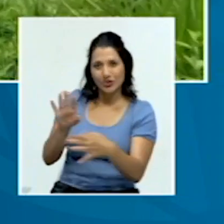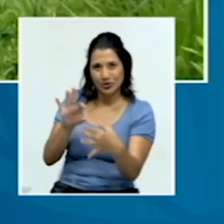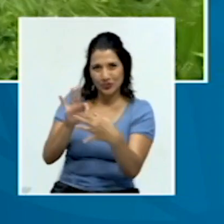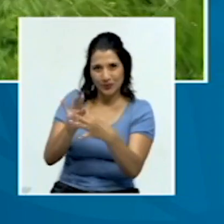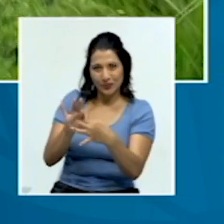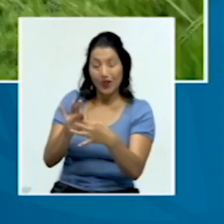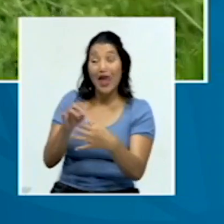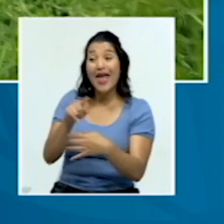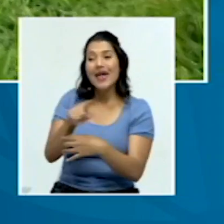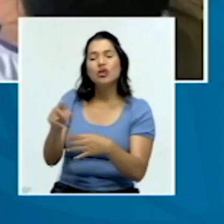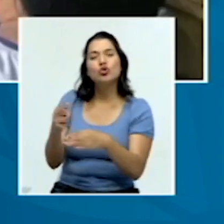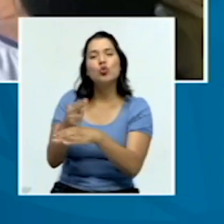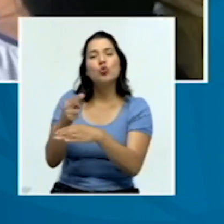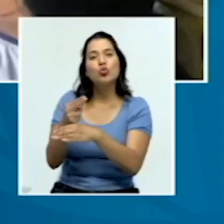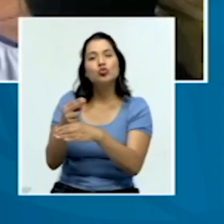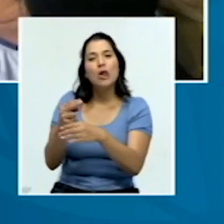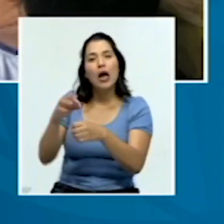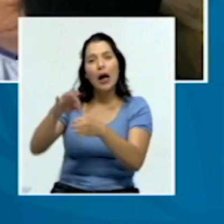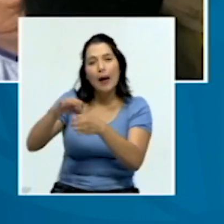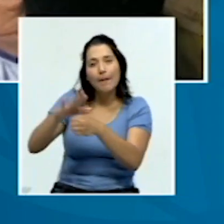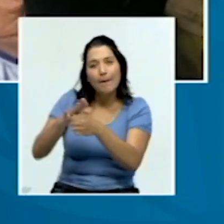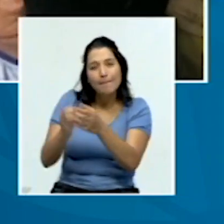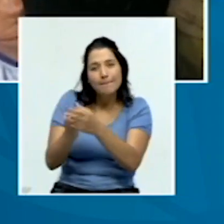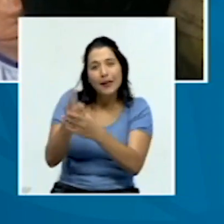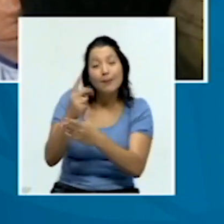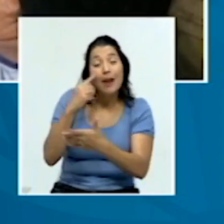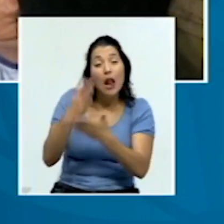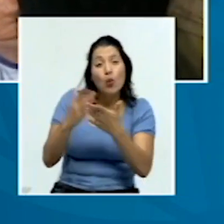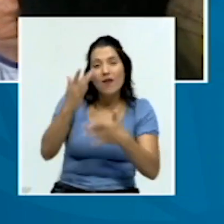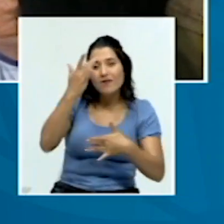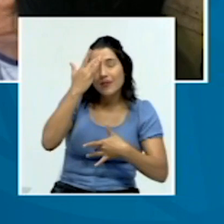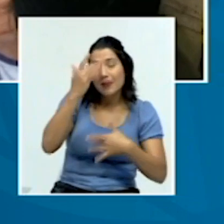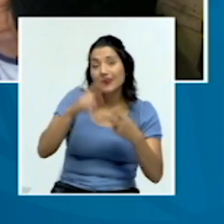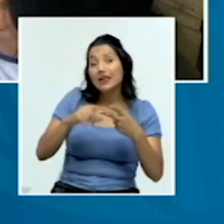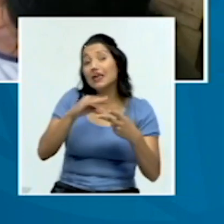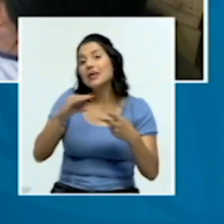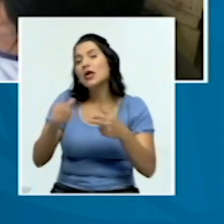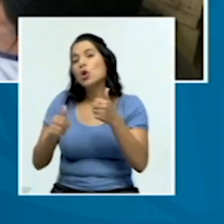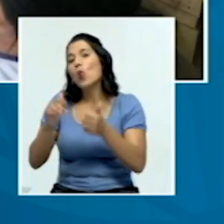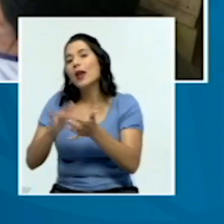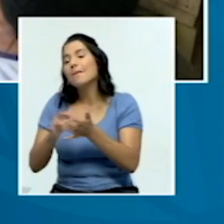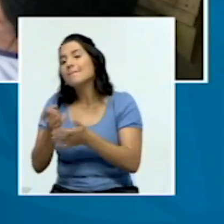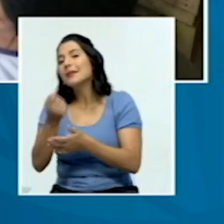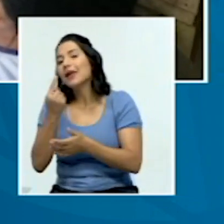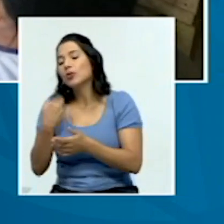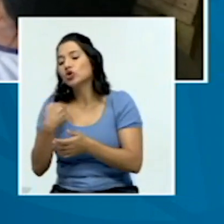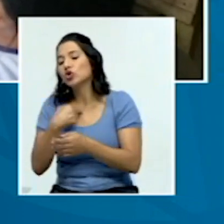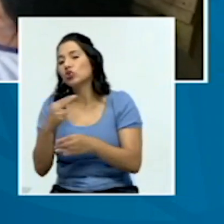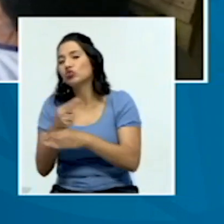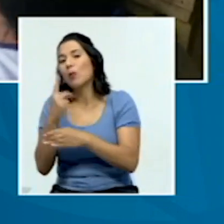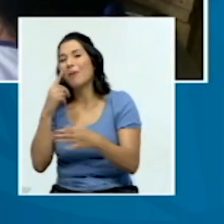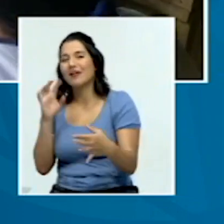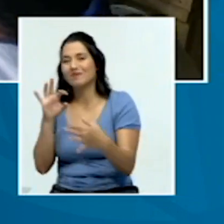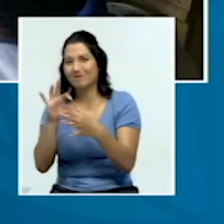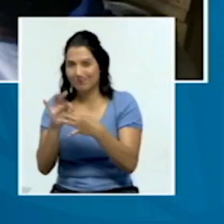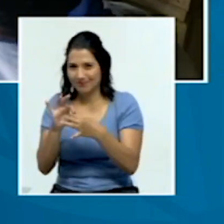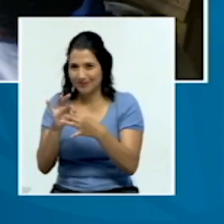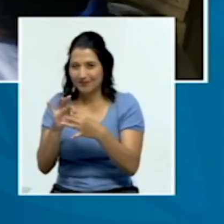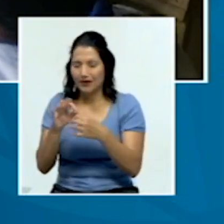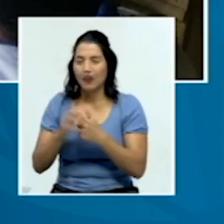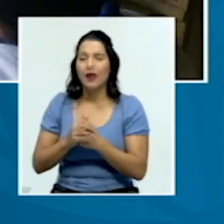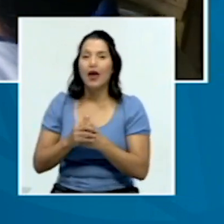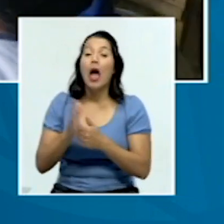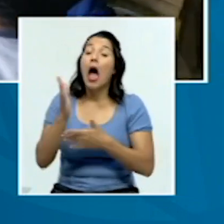utilizan ellos para ciertas enfermedades y cuáles medicamentos utilizamos nosotros para hacer esa correlación. Otros puntos